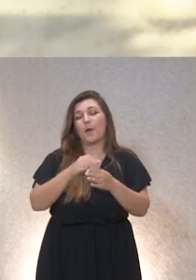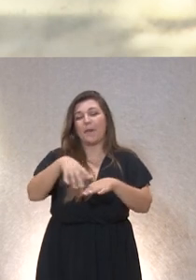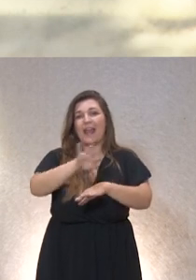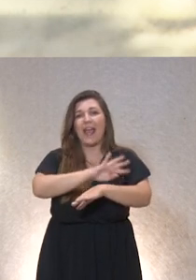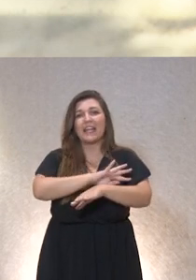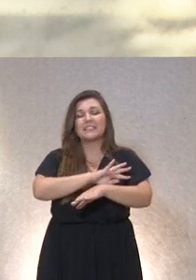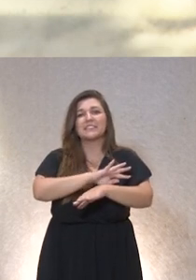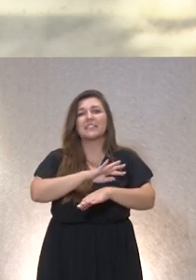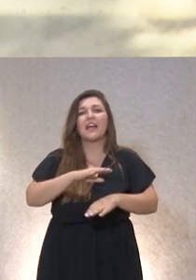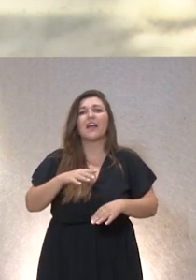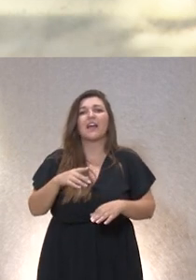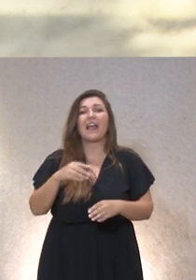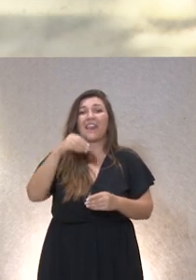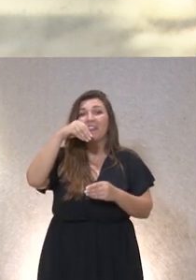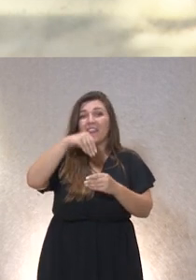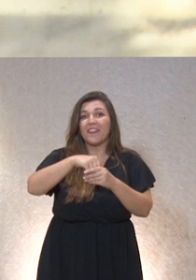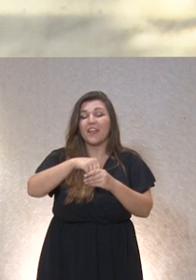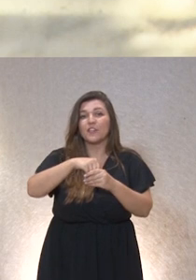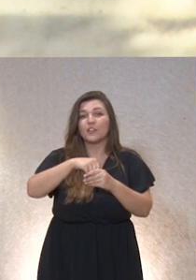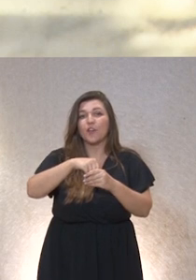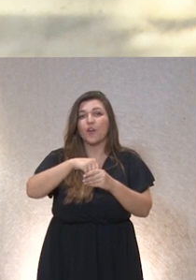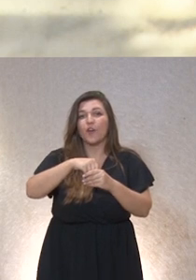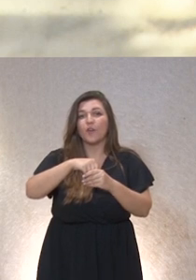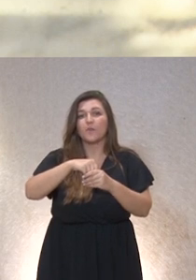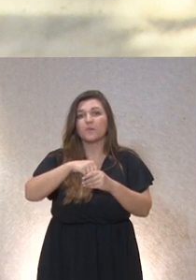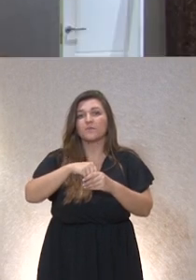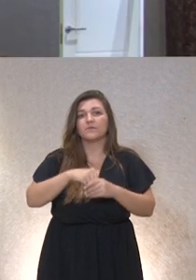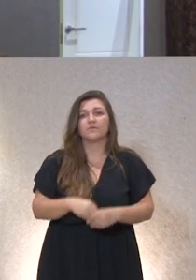Iles Baleares y patrono de Amadip Esmen